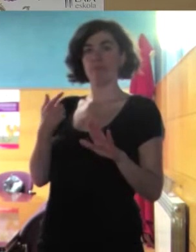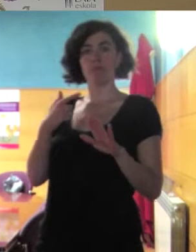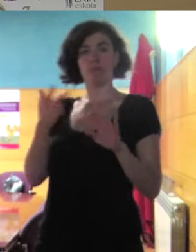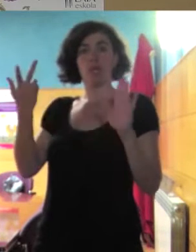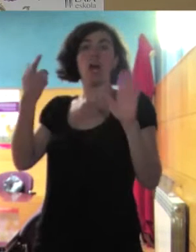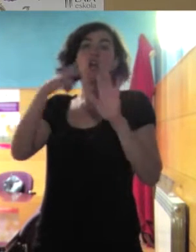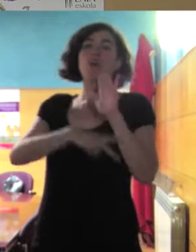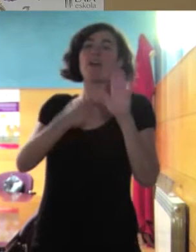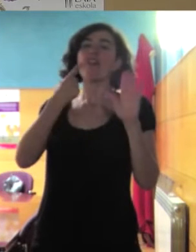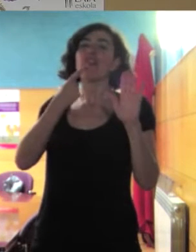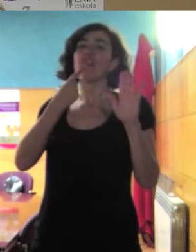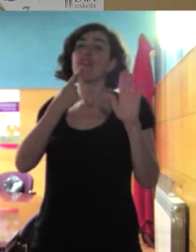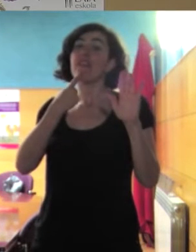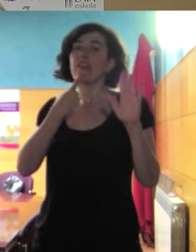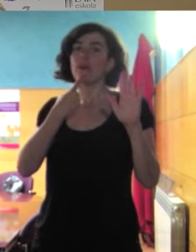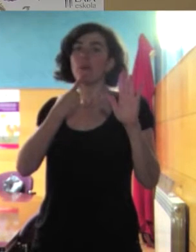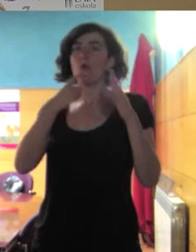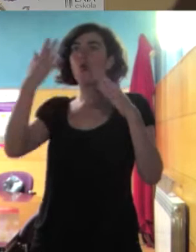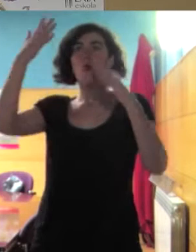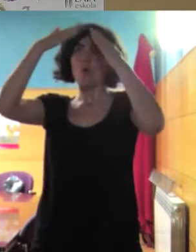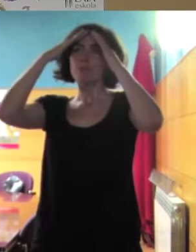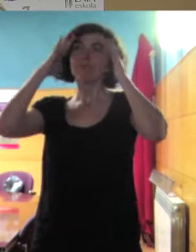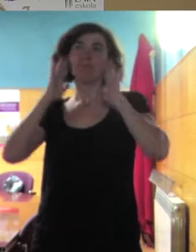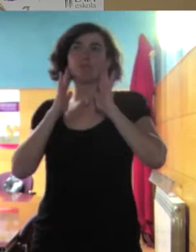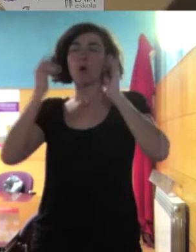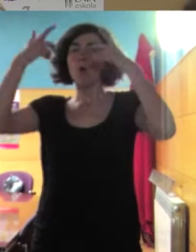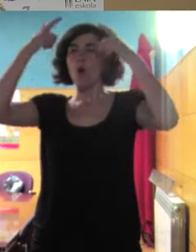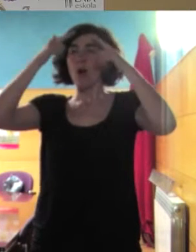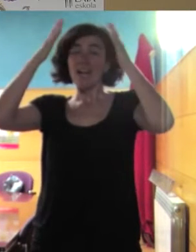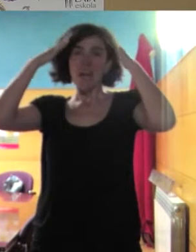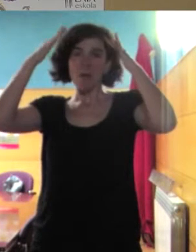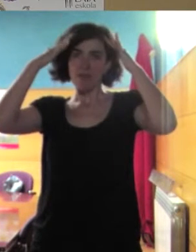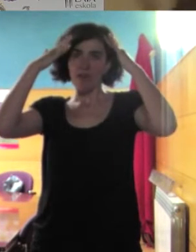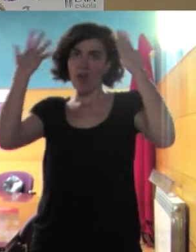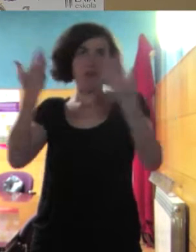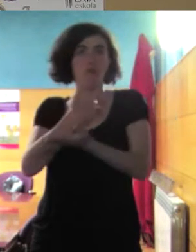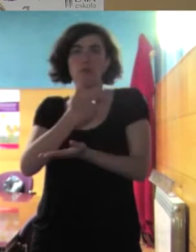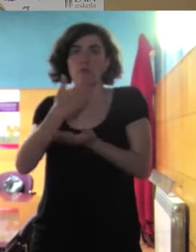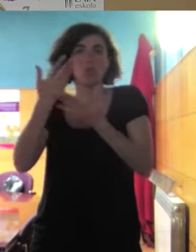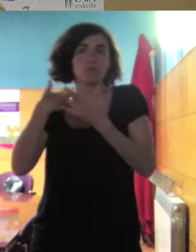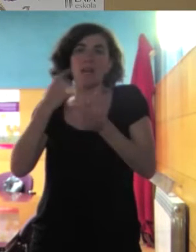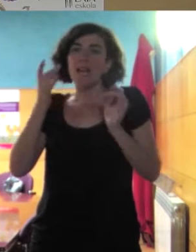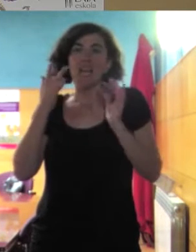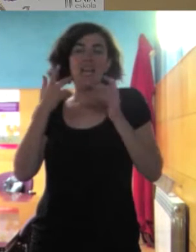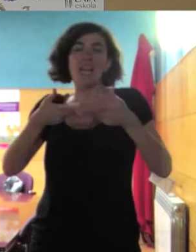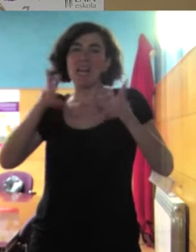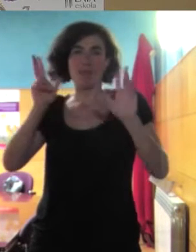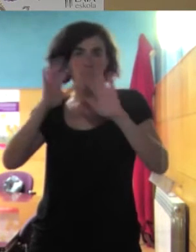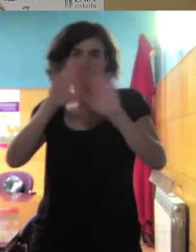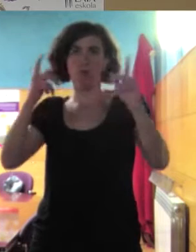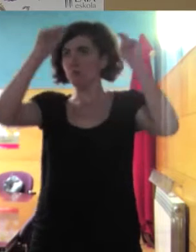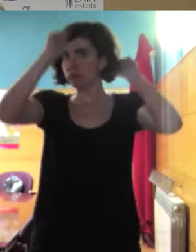debe llevar nada puesto en la cabeza pero os digo de verdad que cuando en otras escuelas se ha planteado prohibir